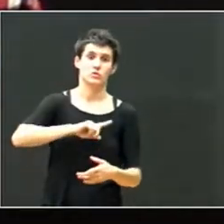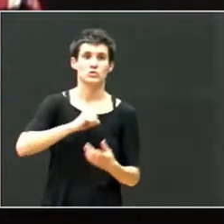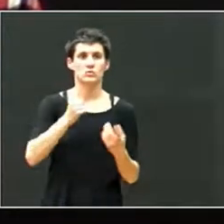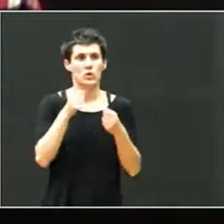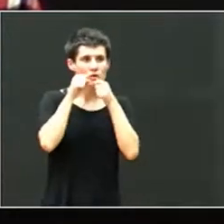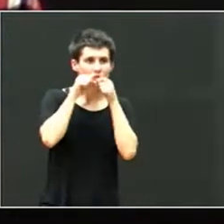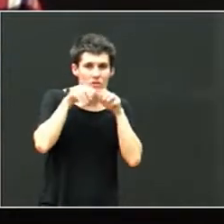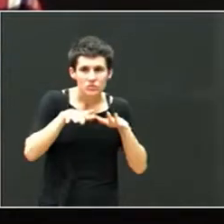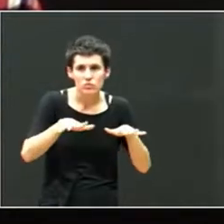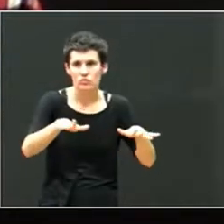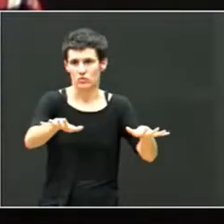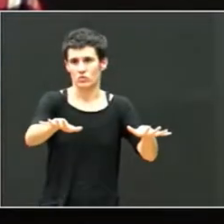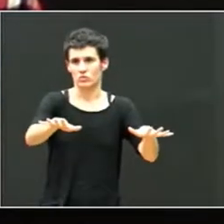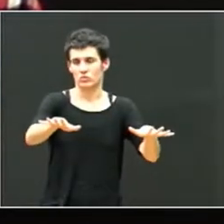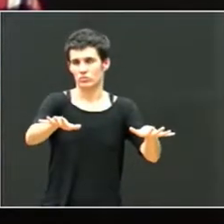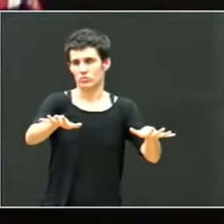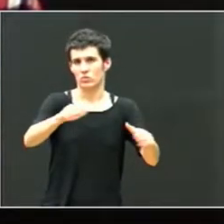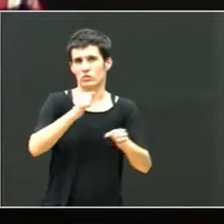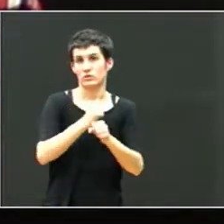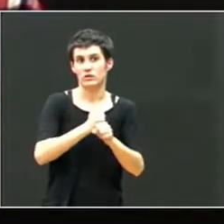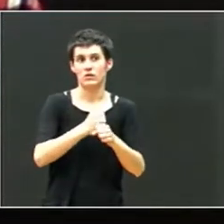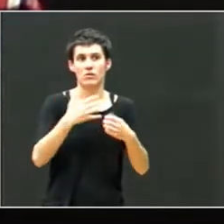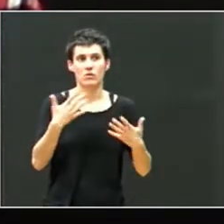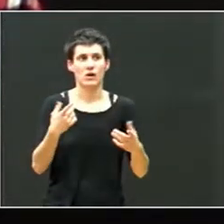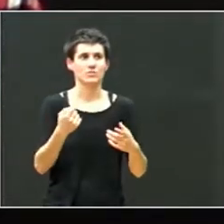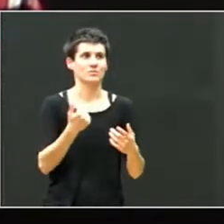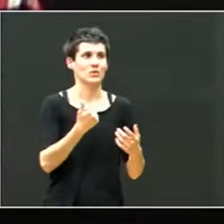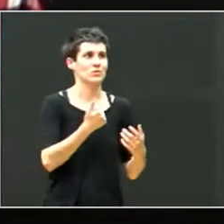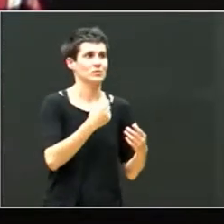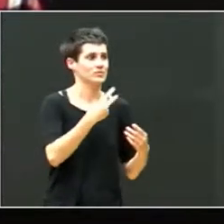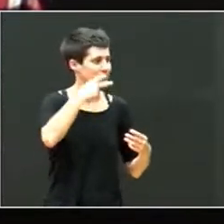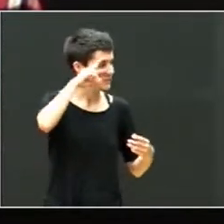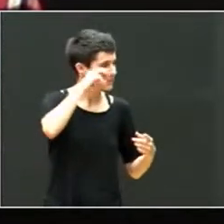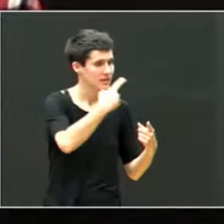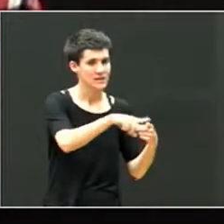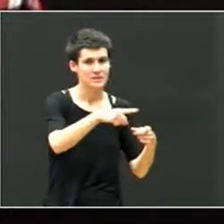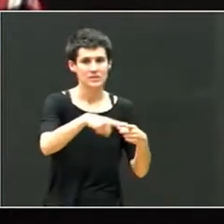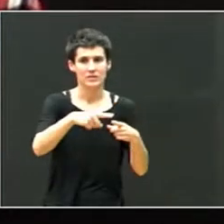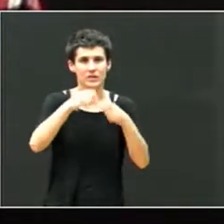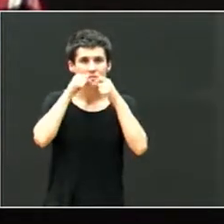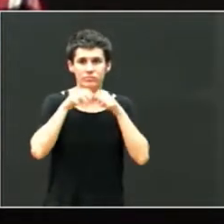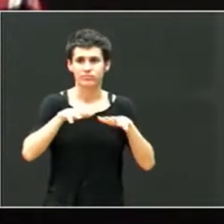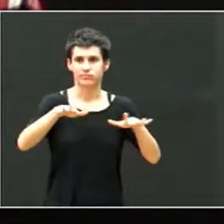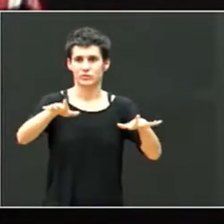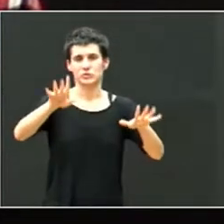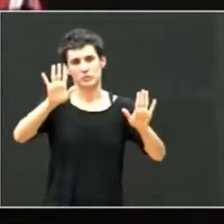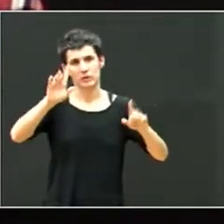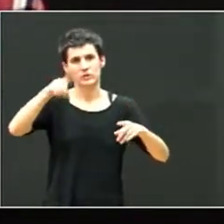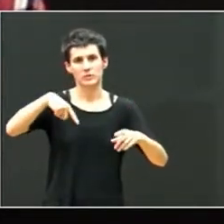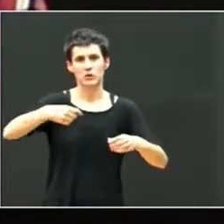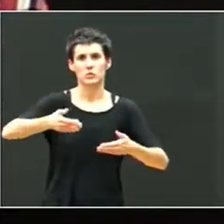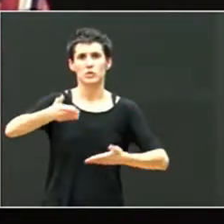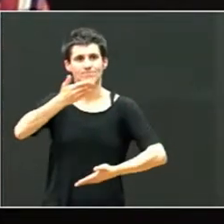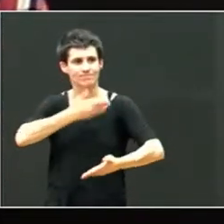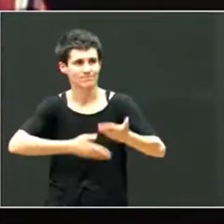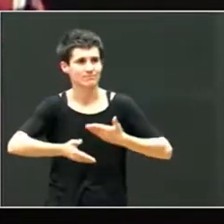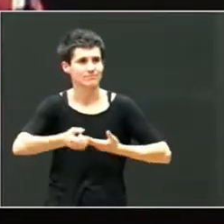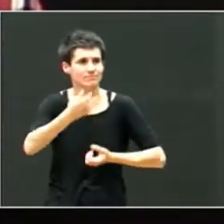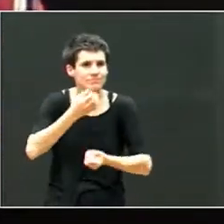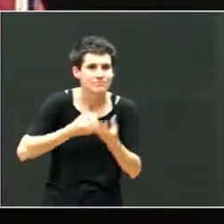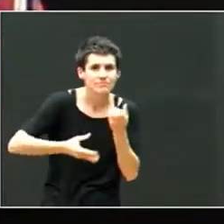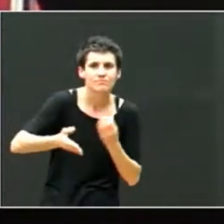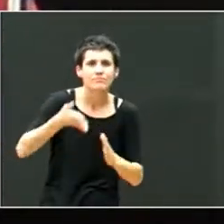plasmar un poco las experiencias, los conocimientos, pero también de intercambiar, de explicar a la gente que